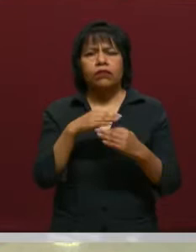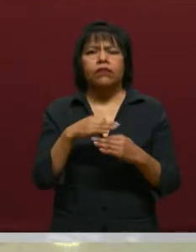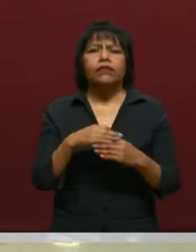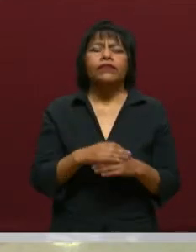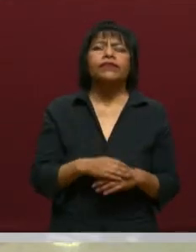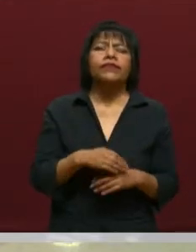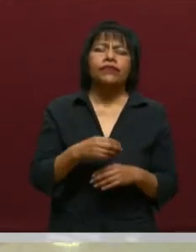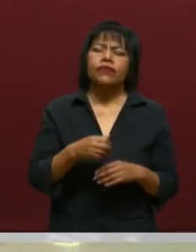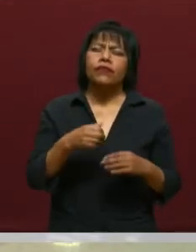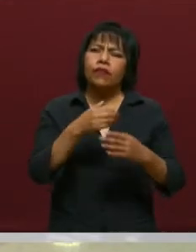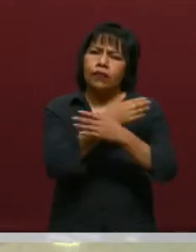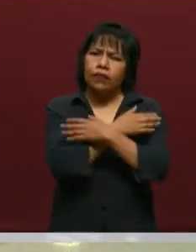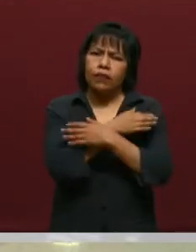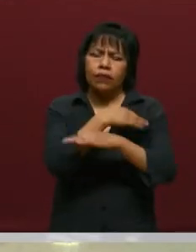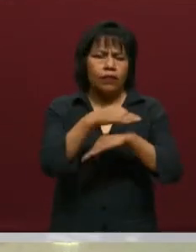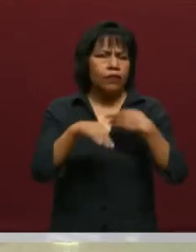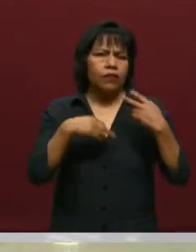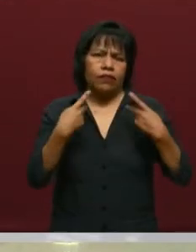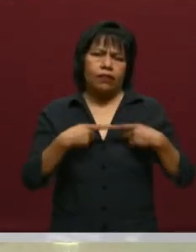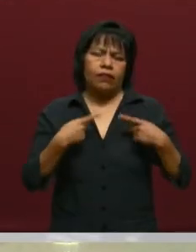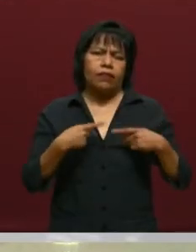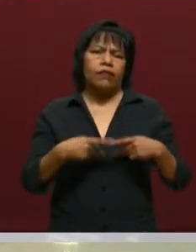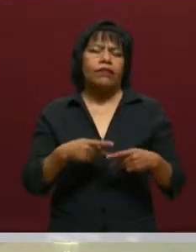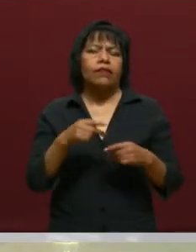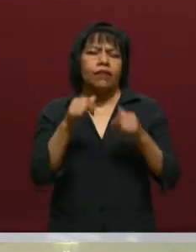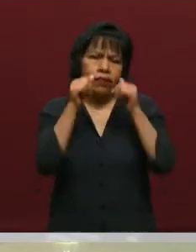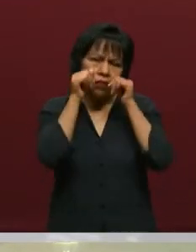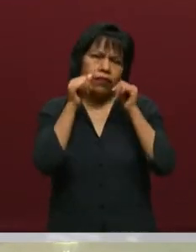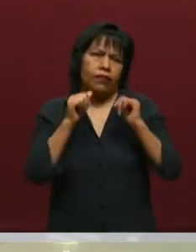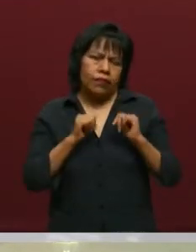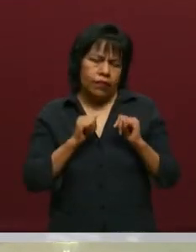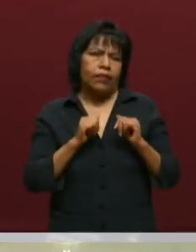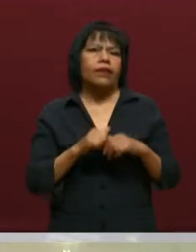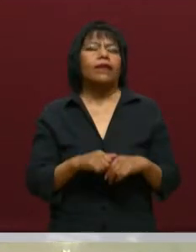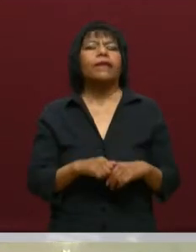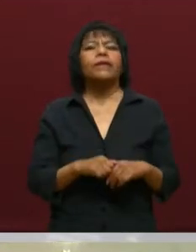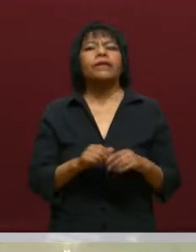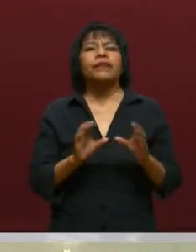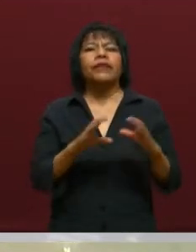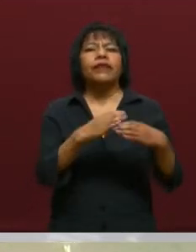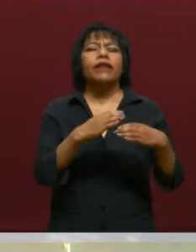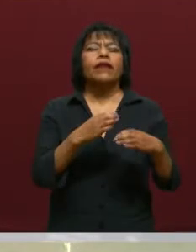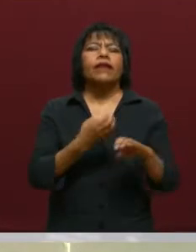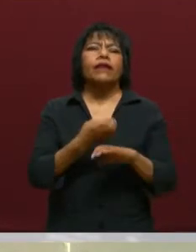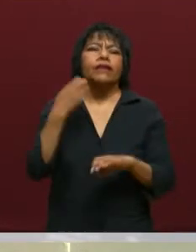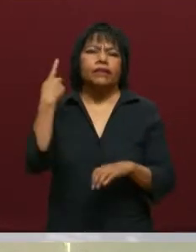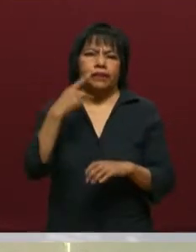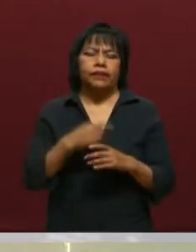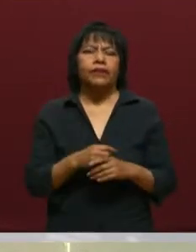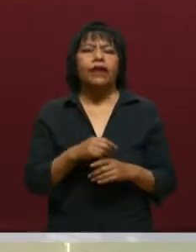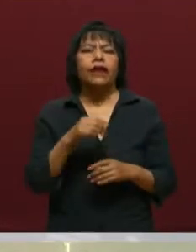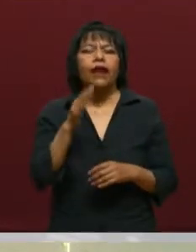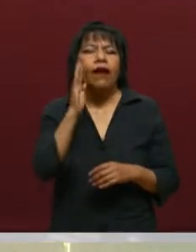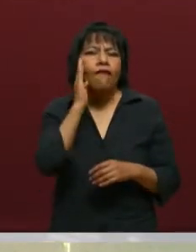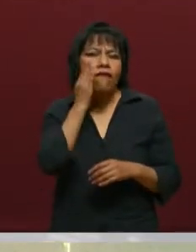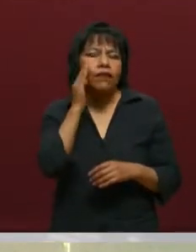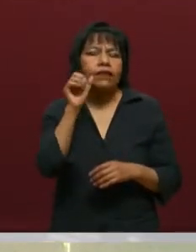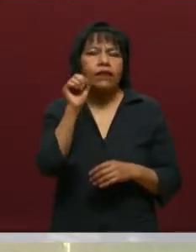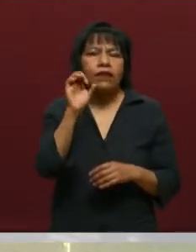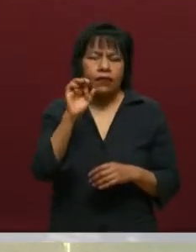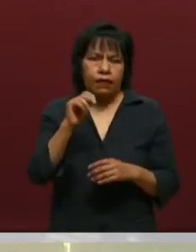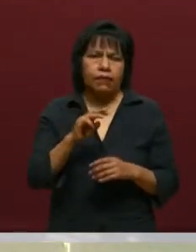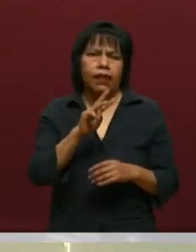y cariñoso a todas las personas que nos sintonizan al interior del Estado. Vía Facebook Live, en la Secretaría de Educación,